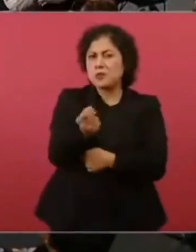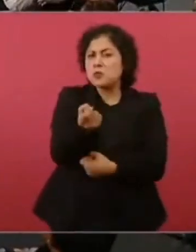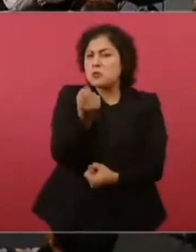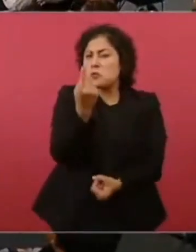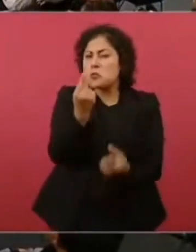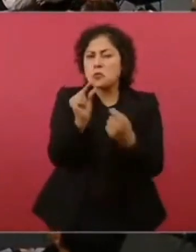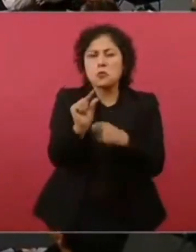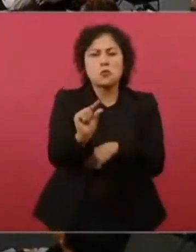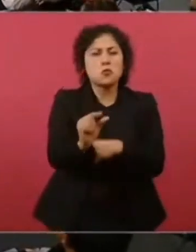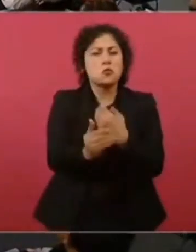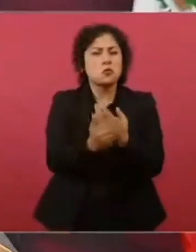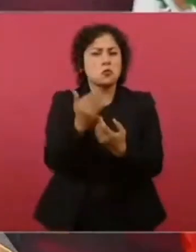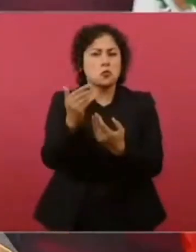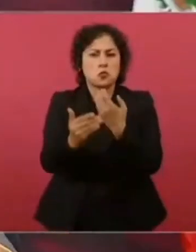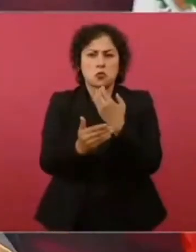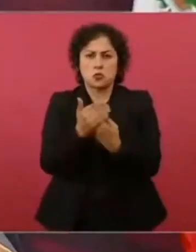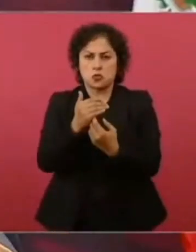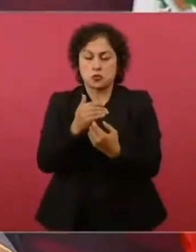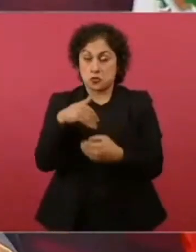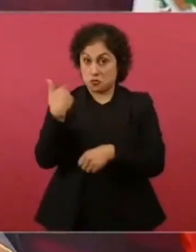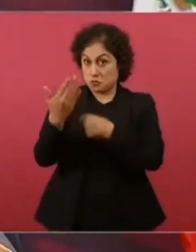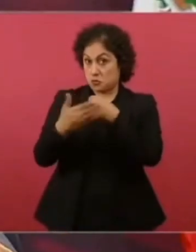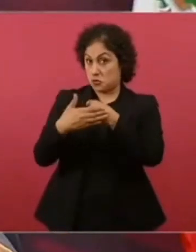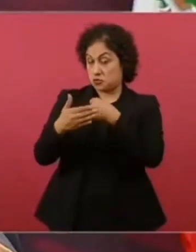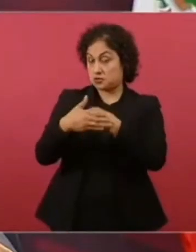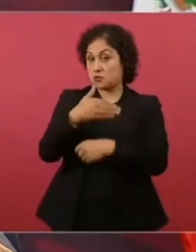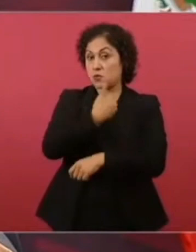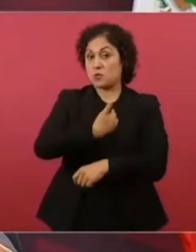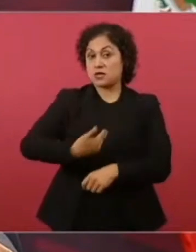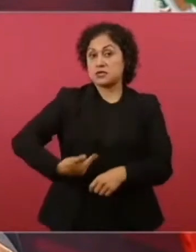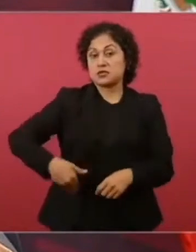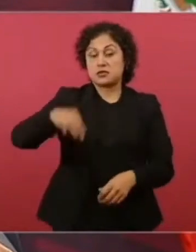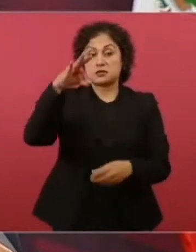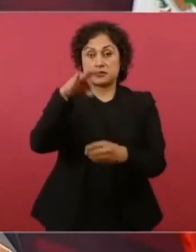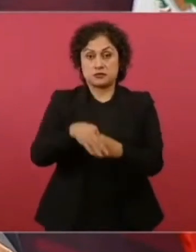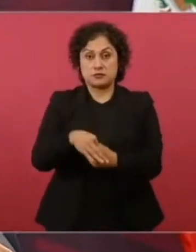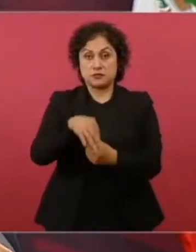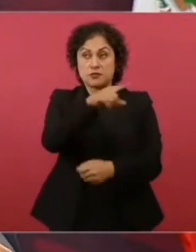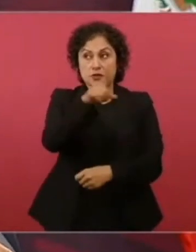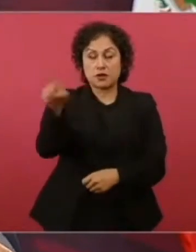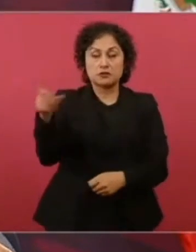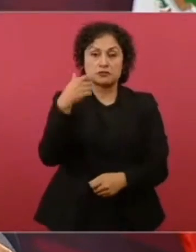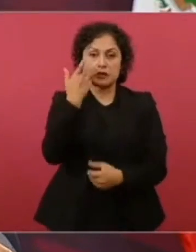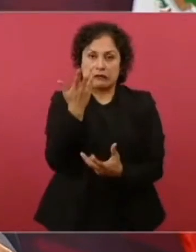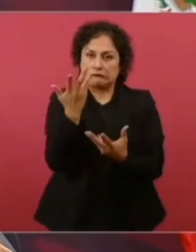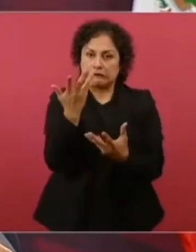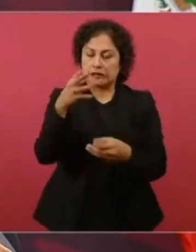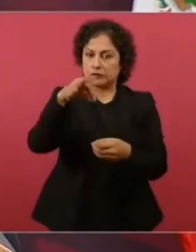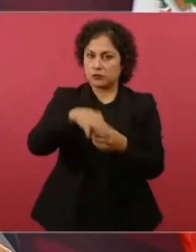deseosos de participar y tienen todo el derecho. Entonces hay que buscar la forma.